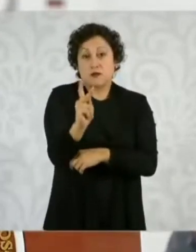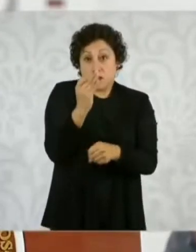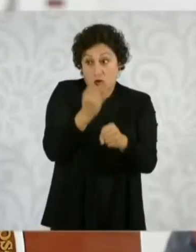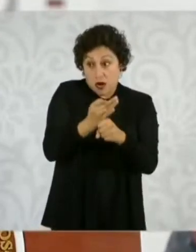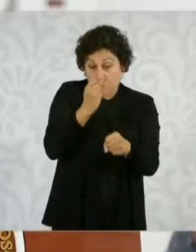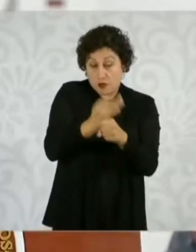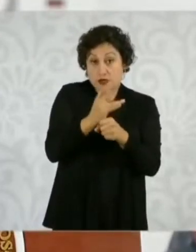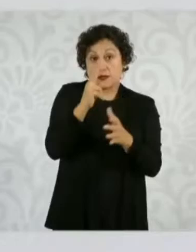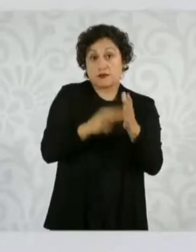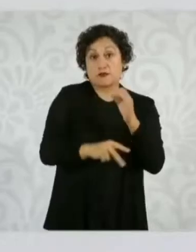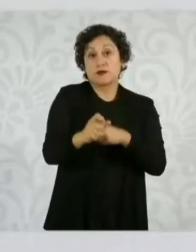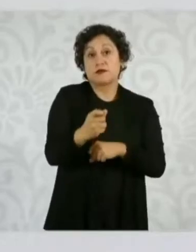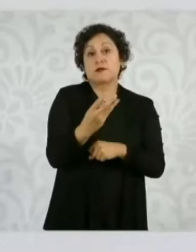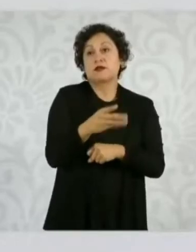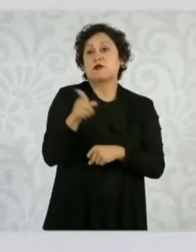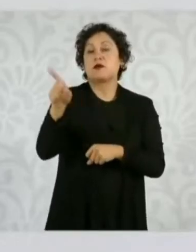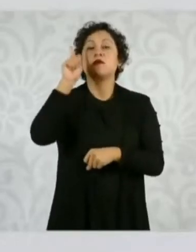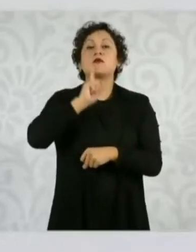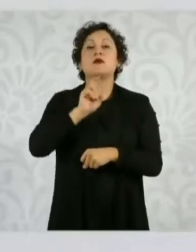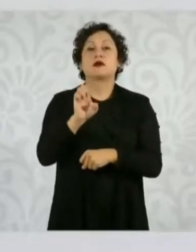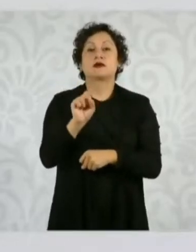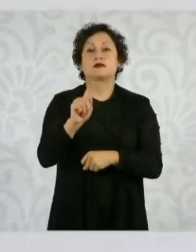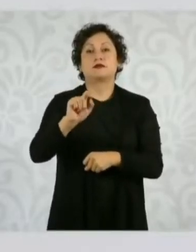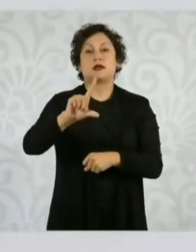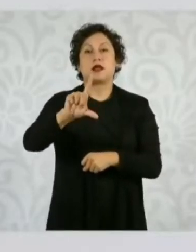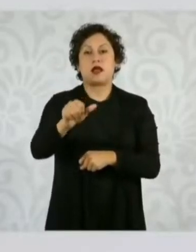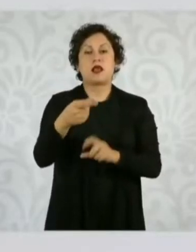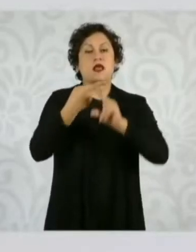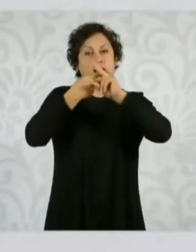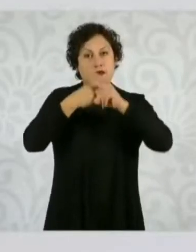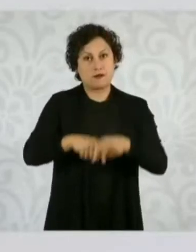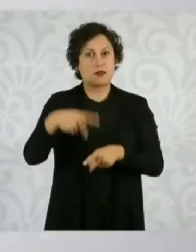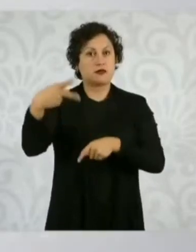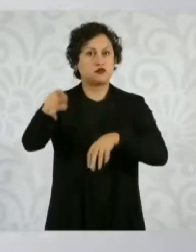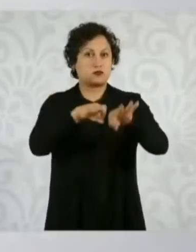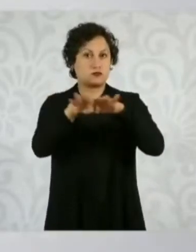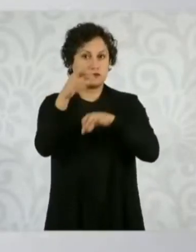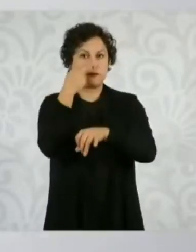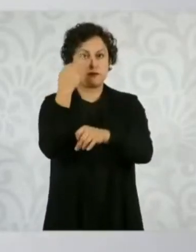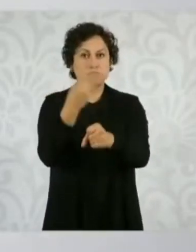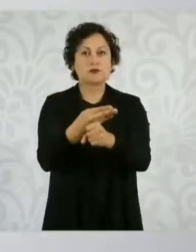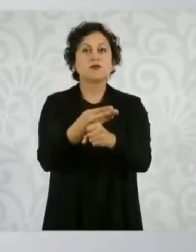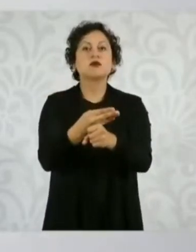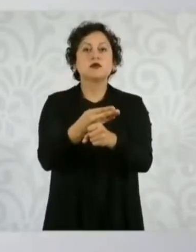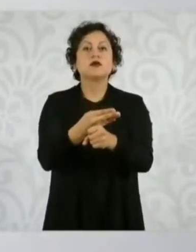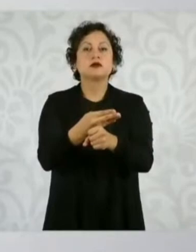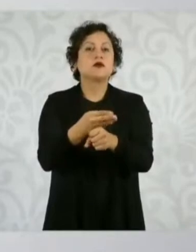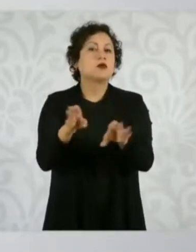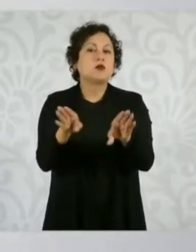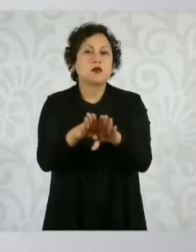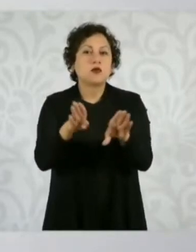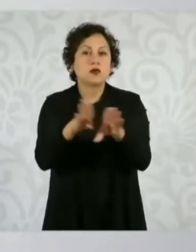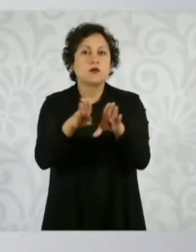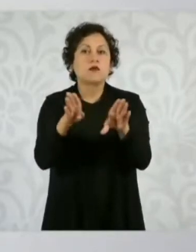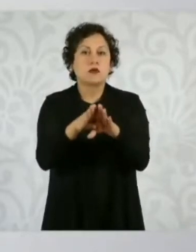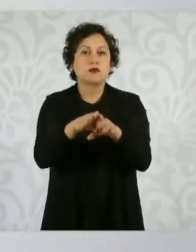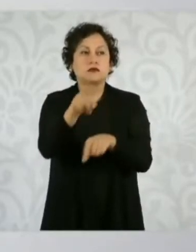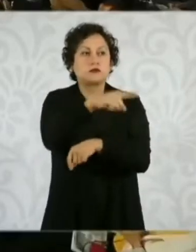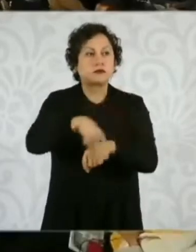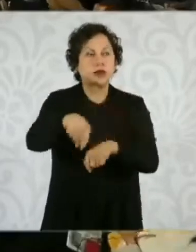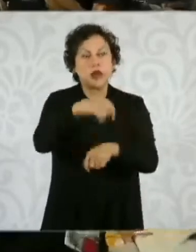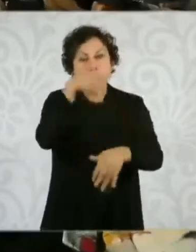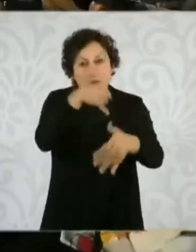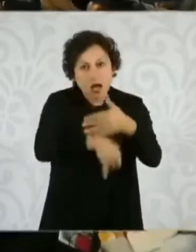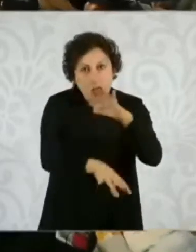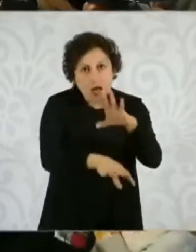inicia su trabajo de prevención del delito de atención a las causas. Más o